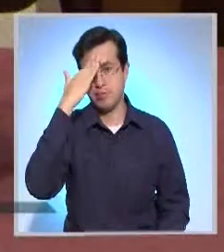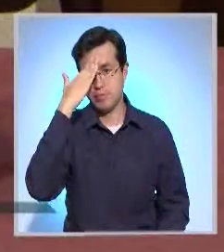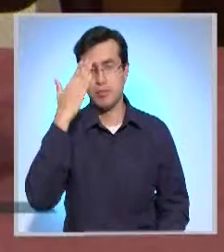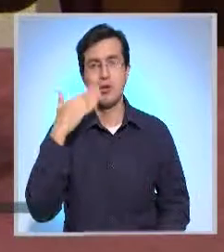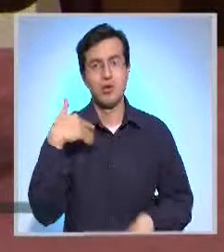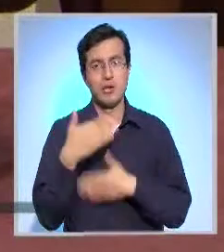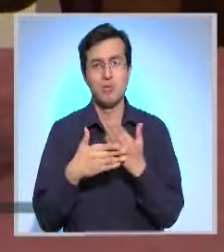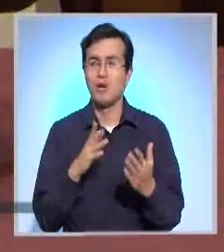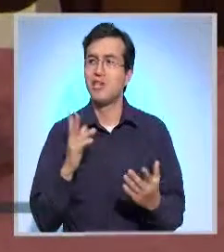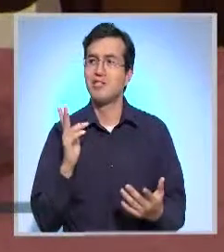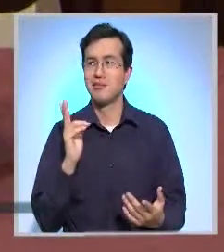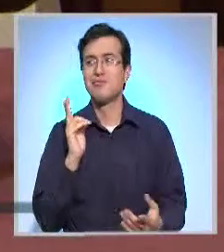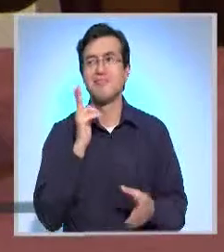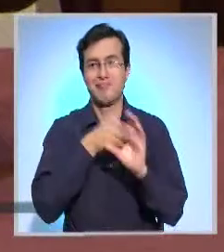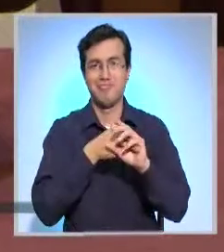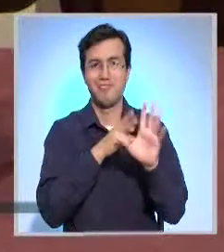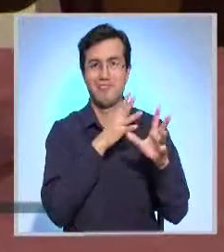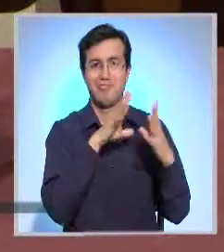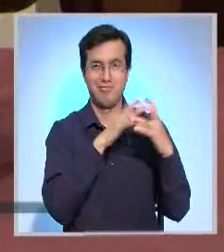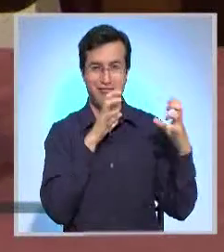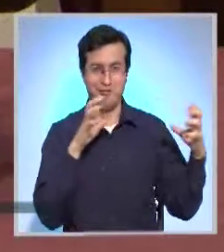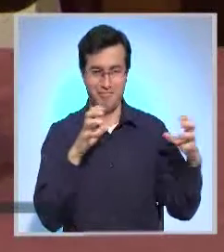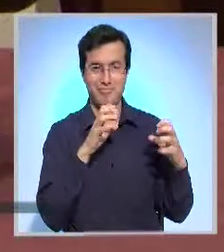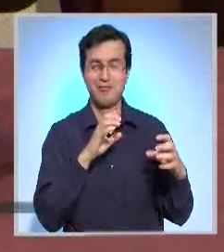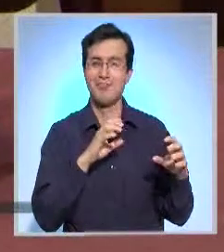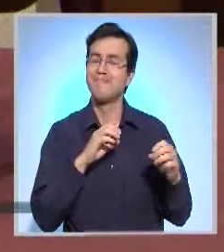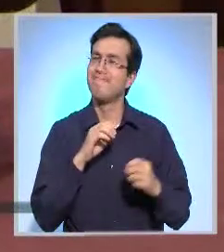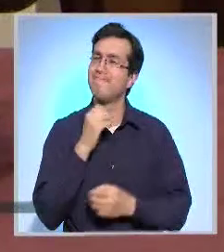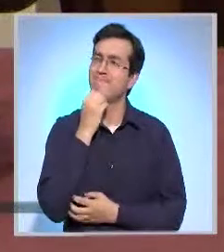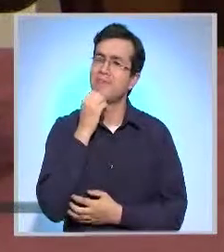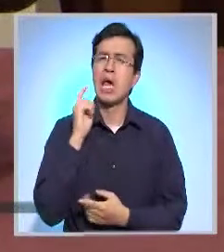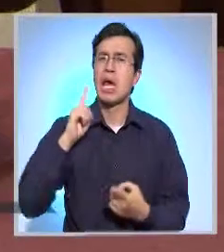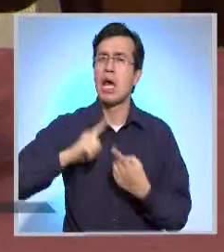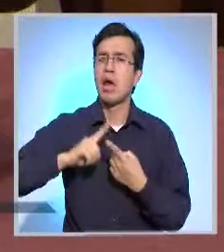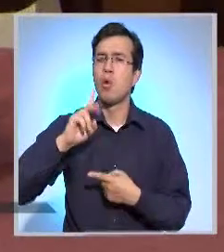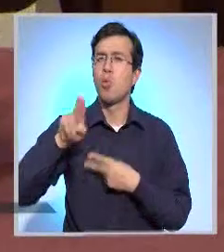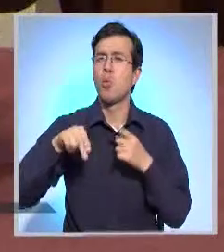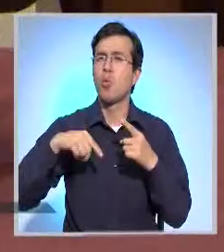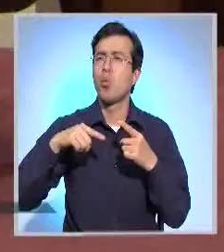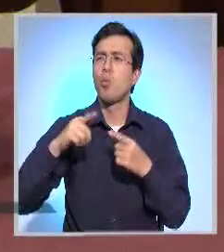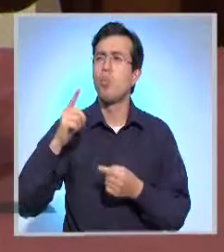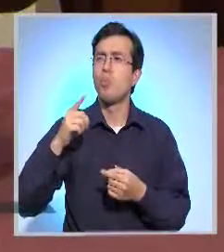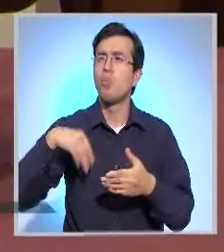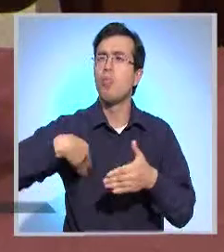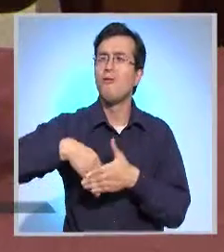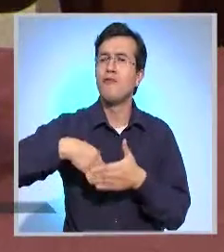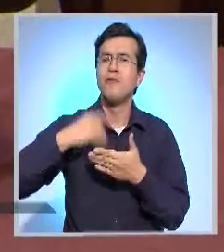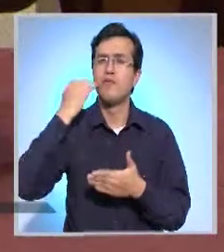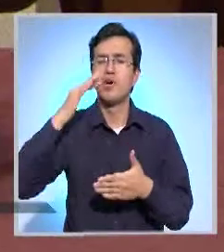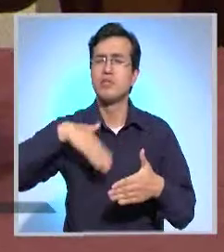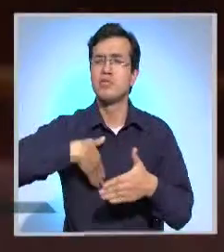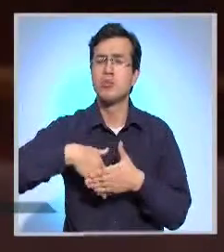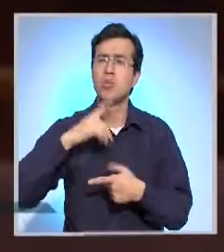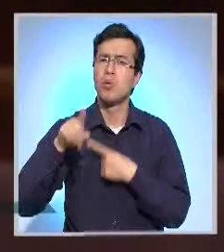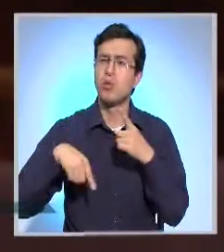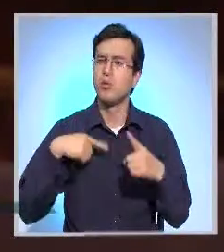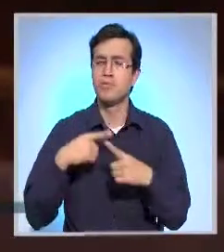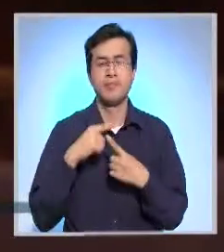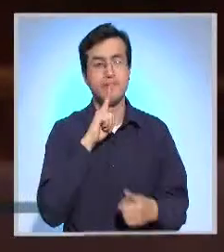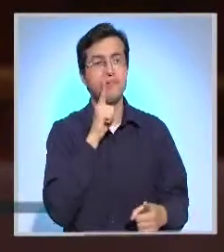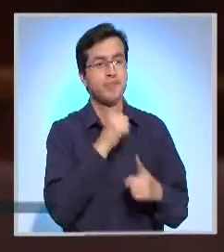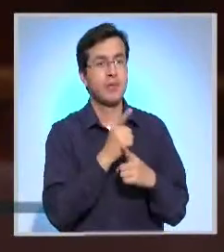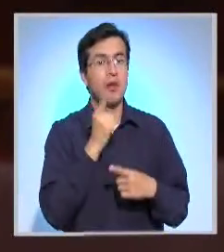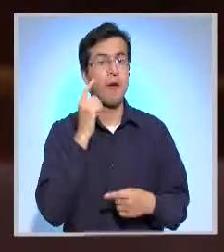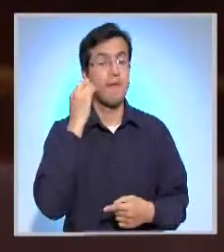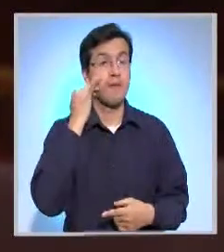a esta videoconferencia que usted ha organizado, ¿hasta cuándo va este proceso? Bueno, de hecho, este concurso está